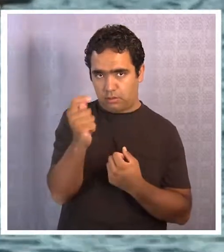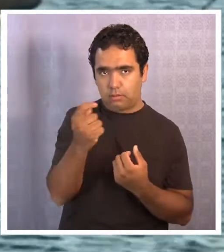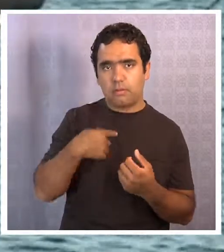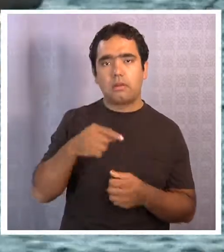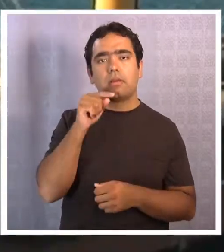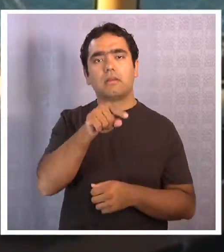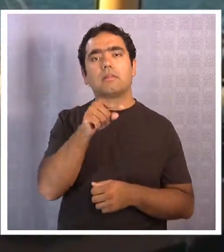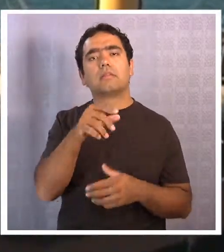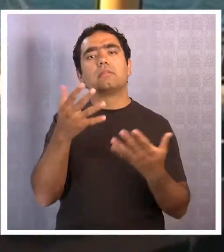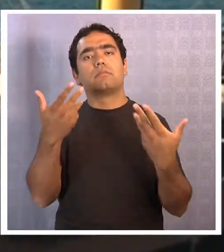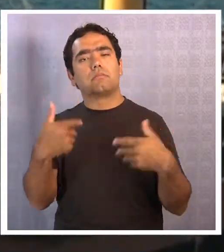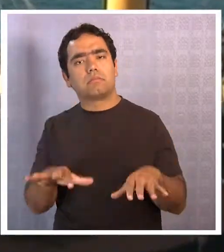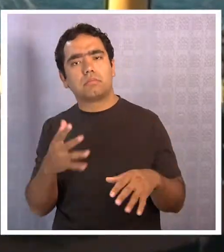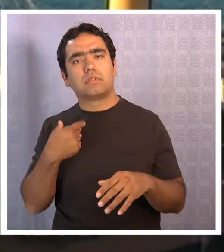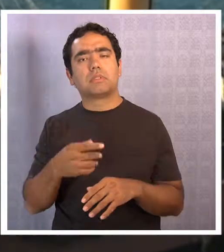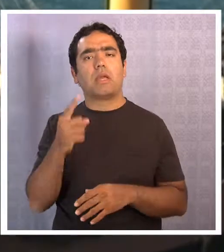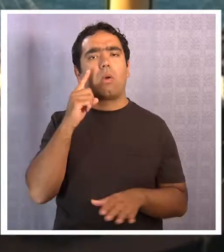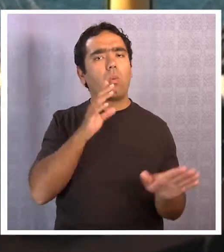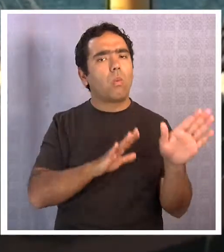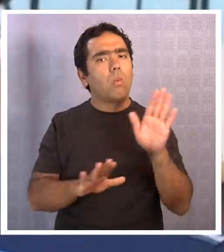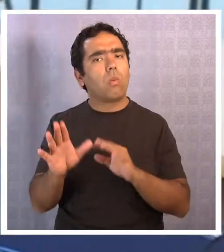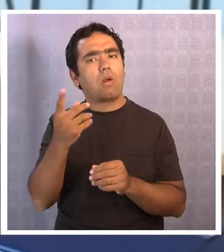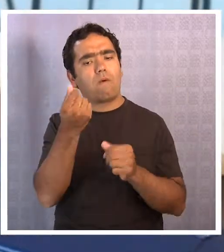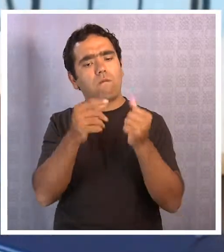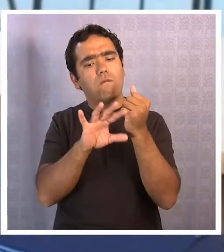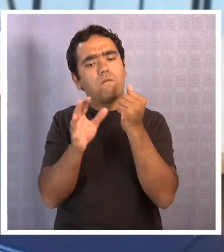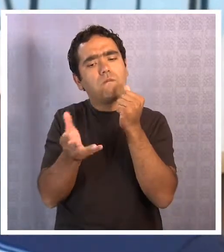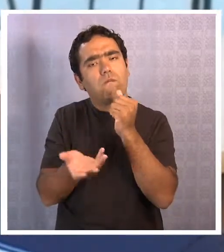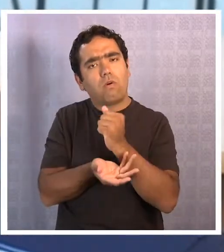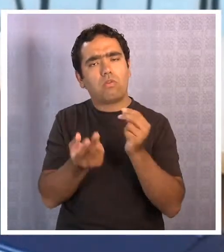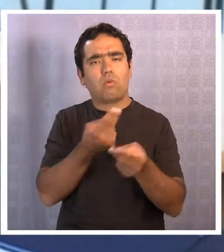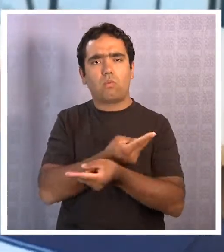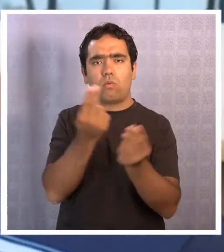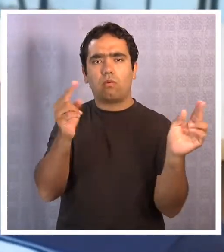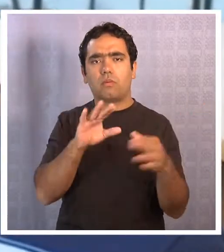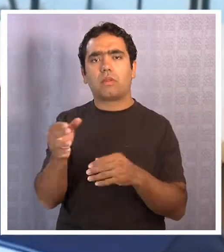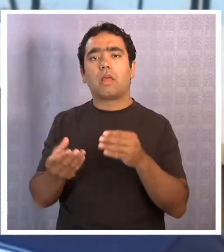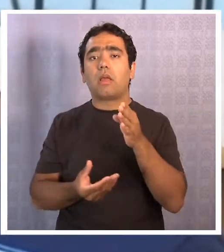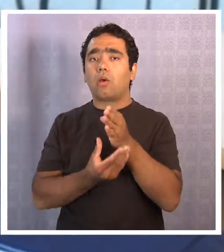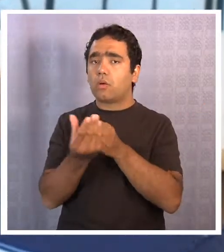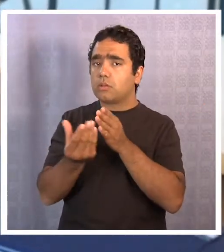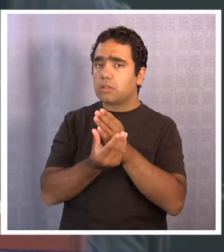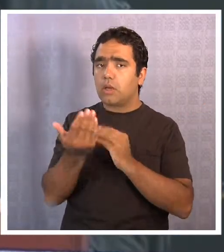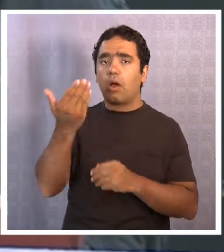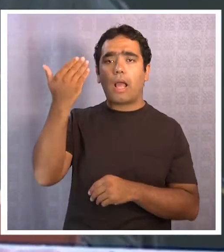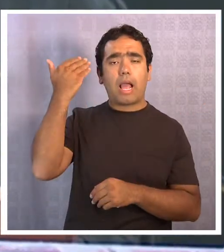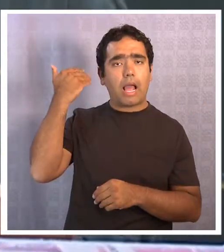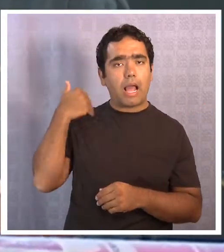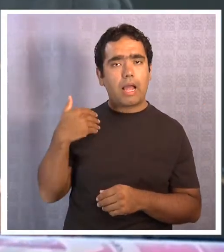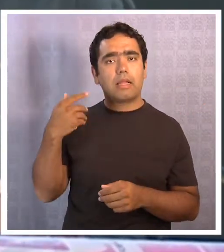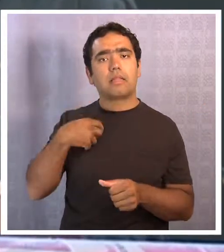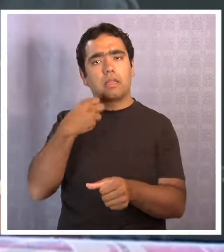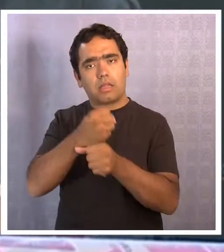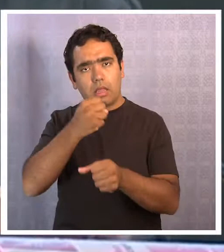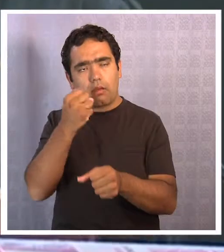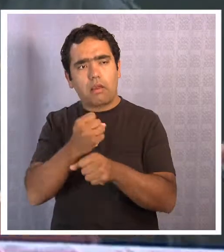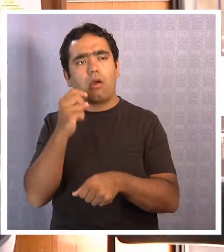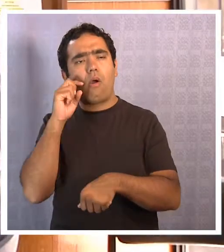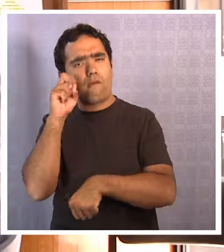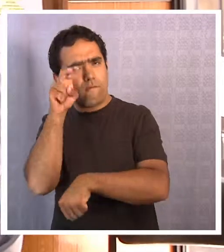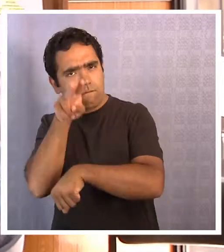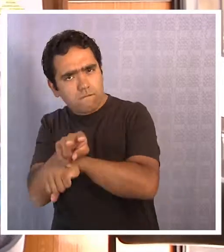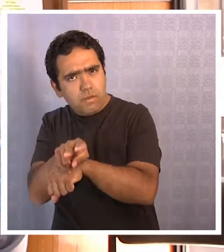se realizaron gestiones en su oportunidad en el resguardo de fondos públicos El consejo anterior trabajó,